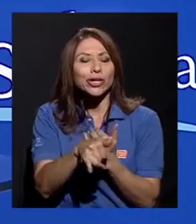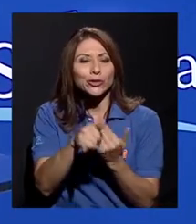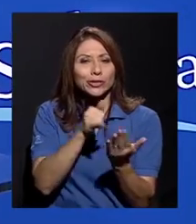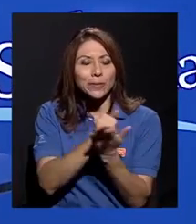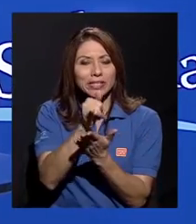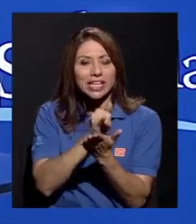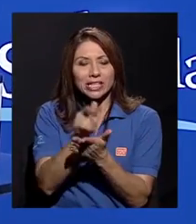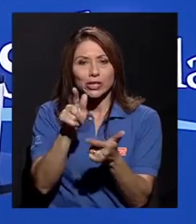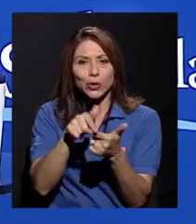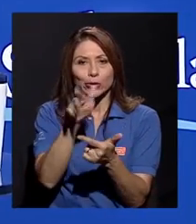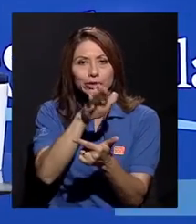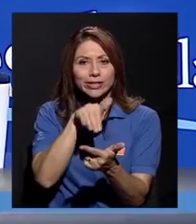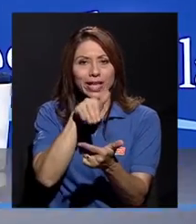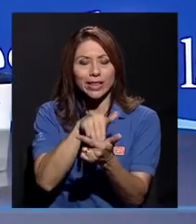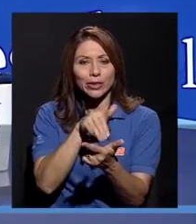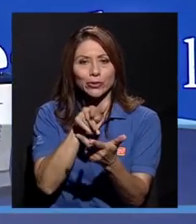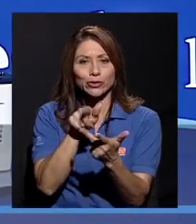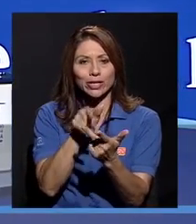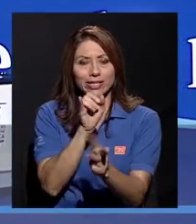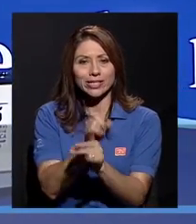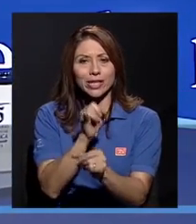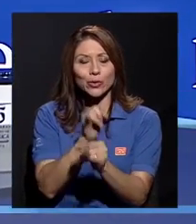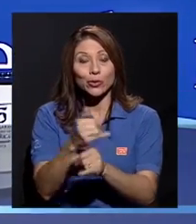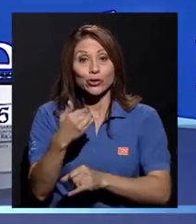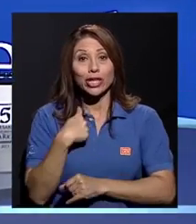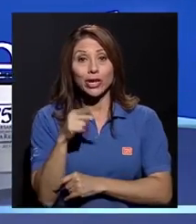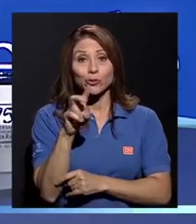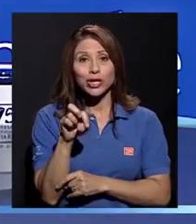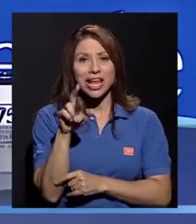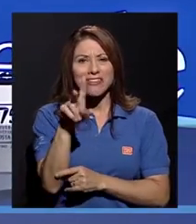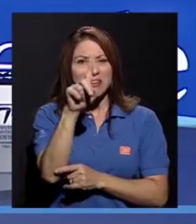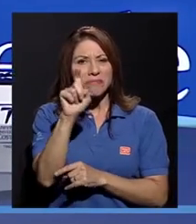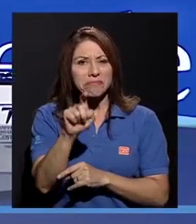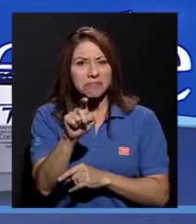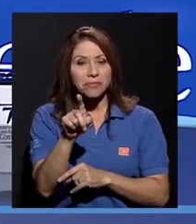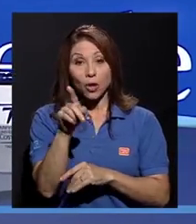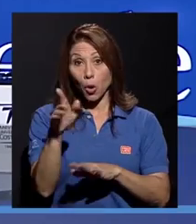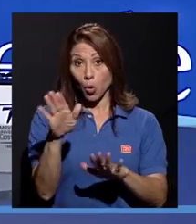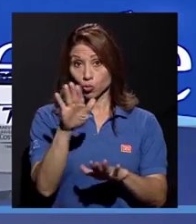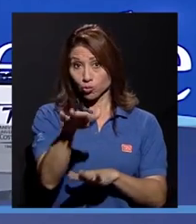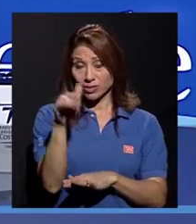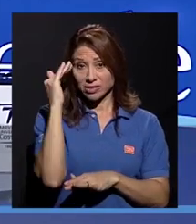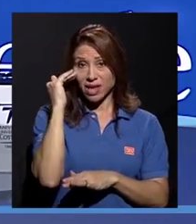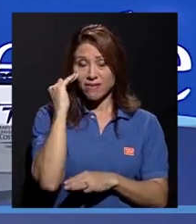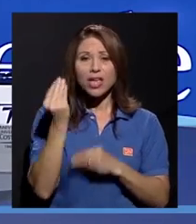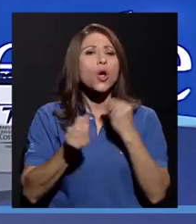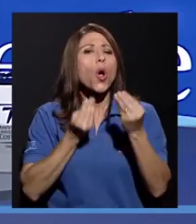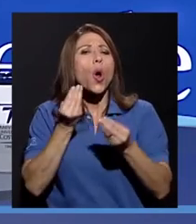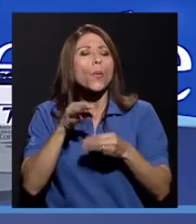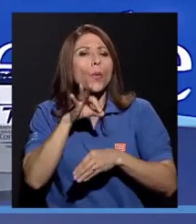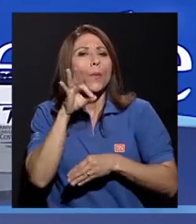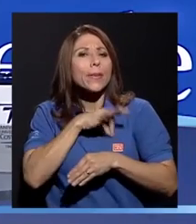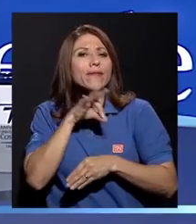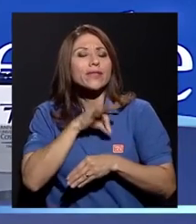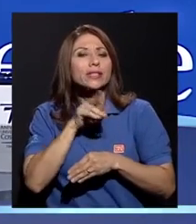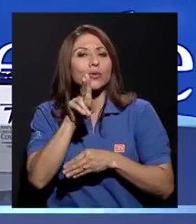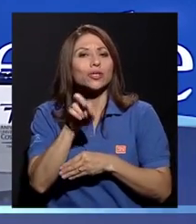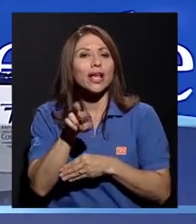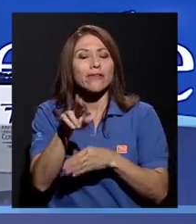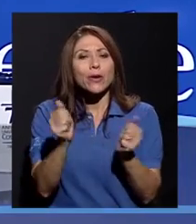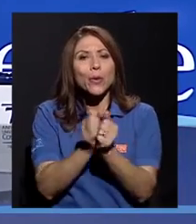centros e institutos tiene la UCR? ¿O sabe usted de qué manera beneficia a la población con sus investigaciones?